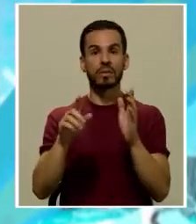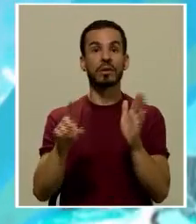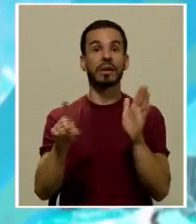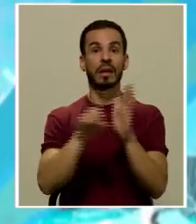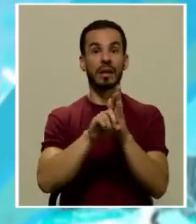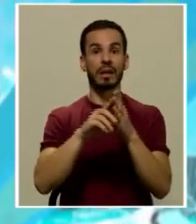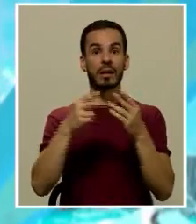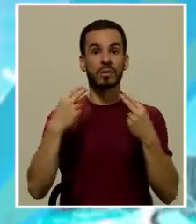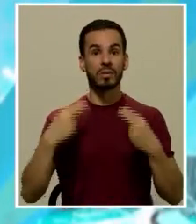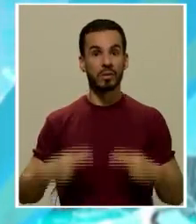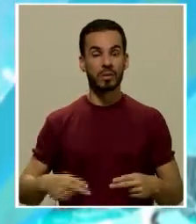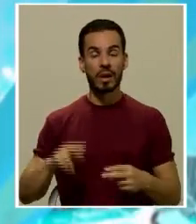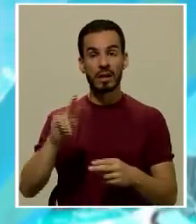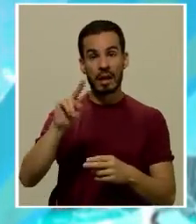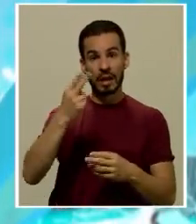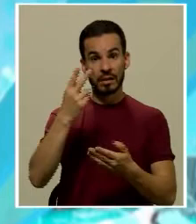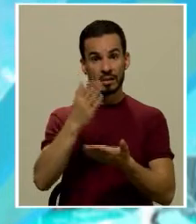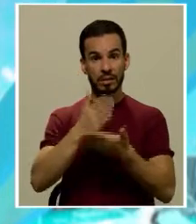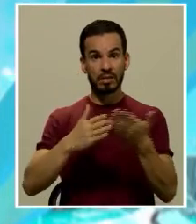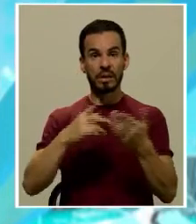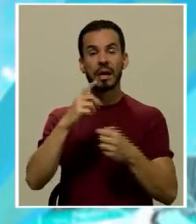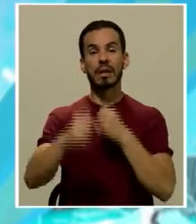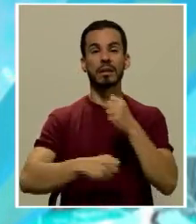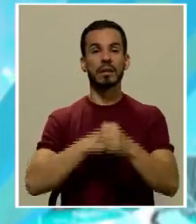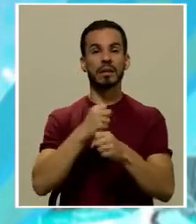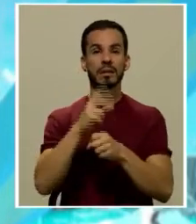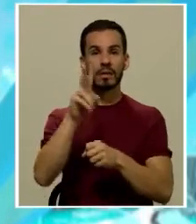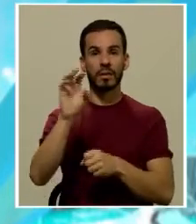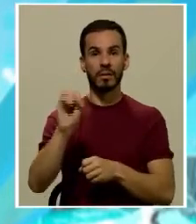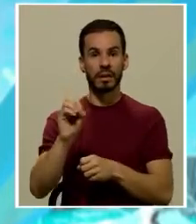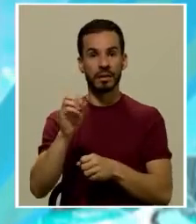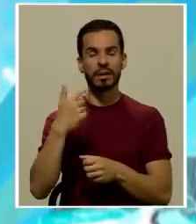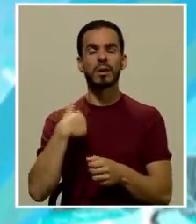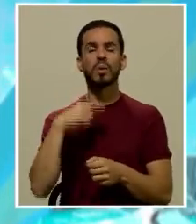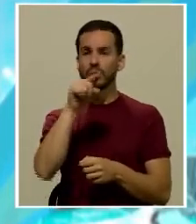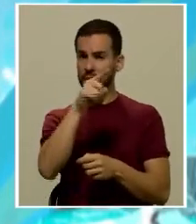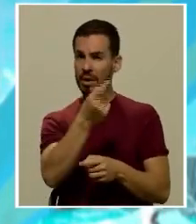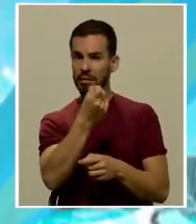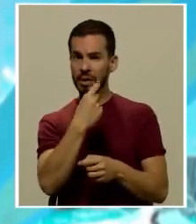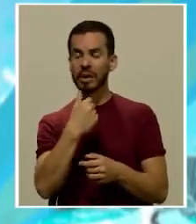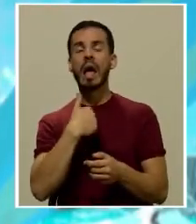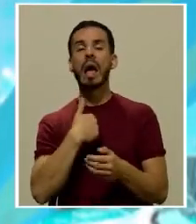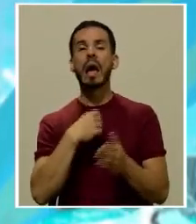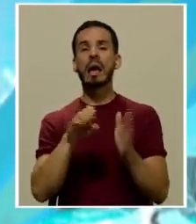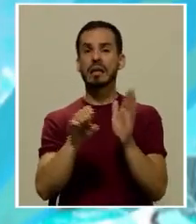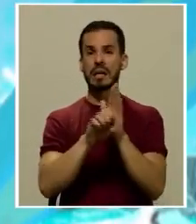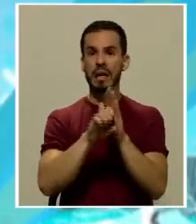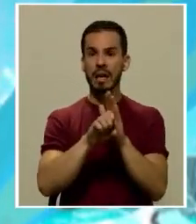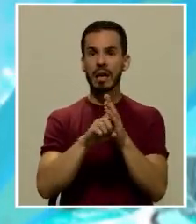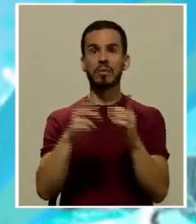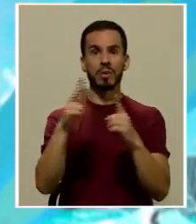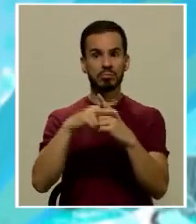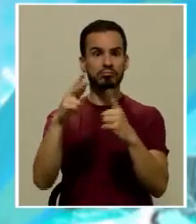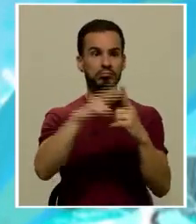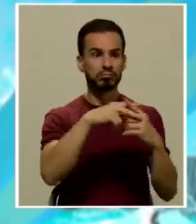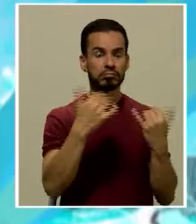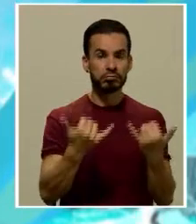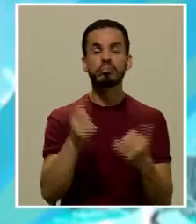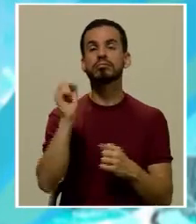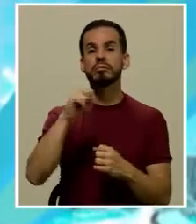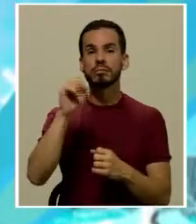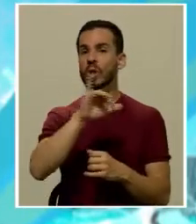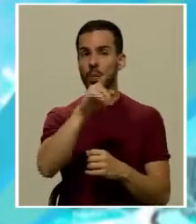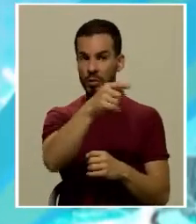humanos en sobre todo en la segunda mitad del siglo XX. A lo que usted pregunta ¿hay ejemplos prácticos? Sí, hay ejemplos